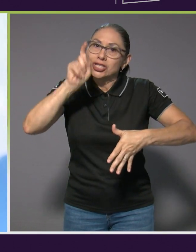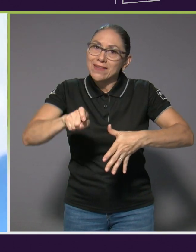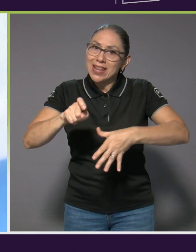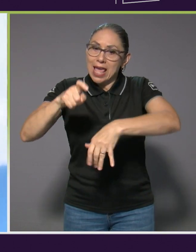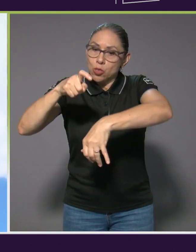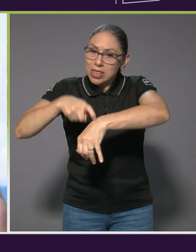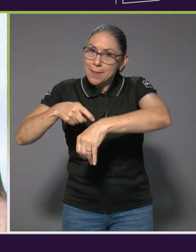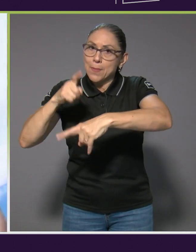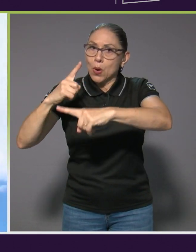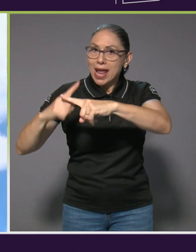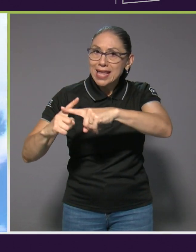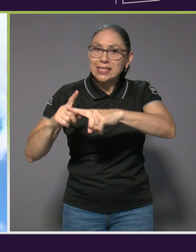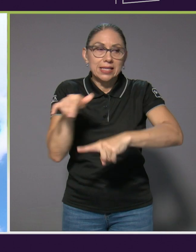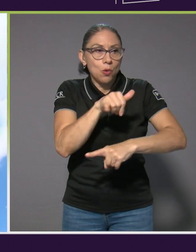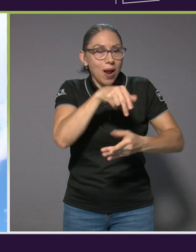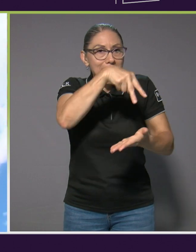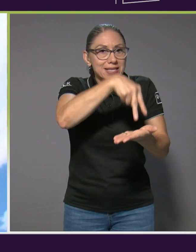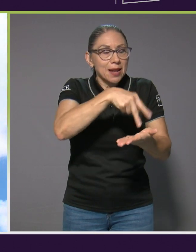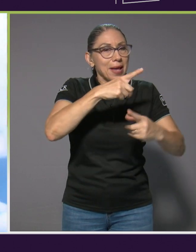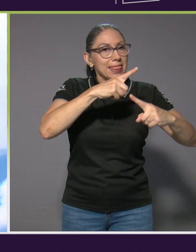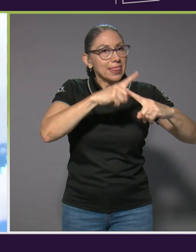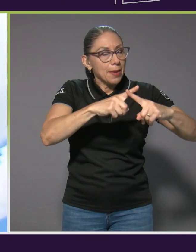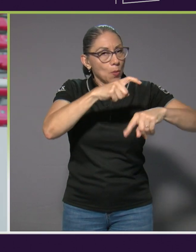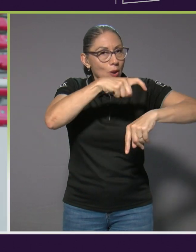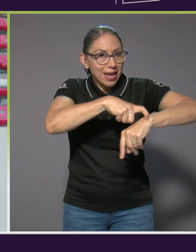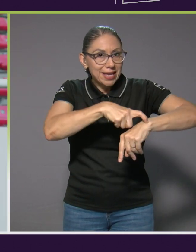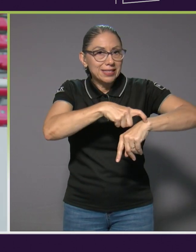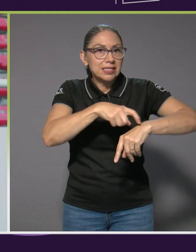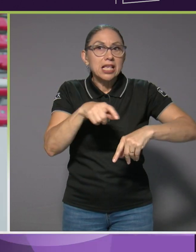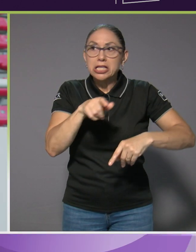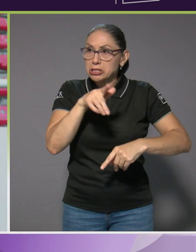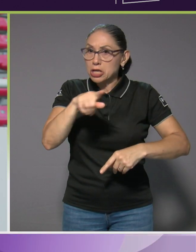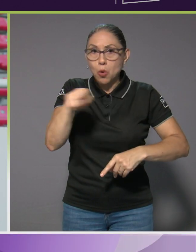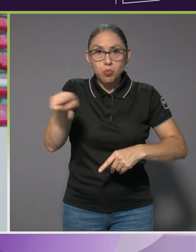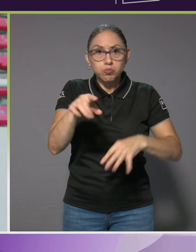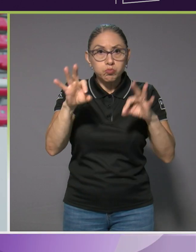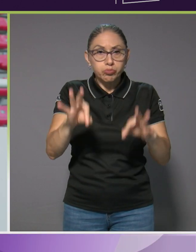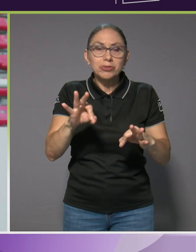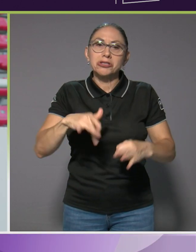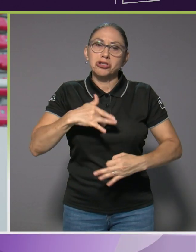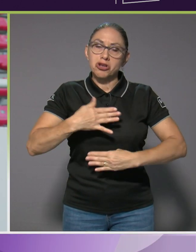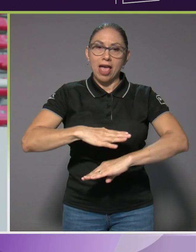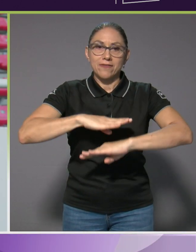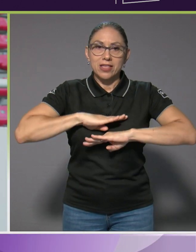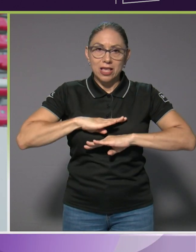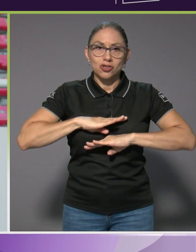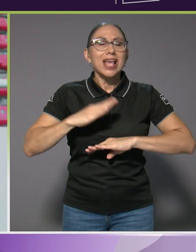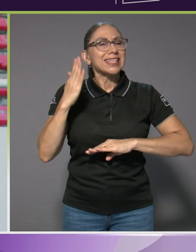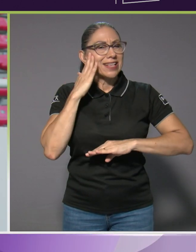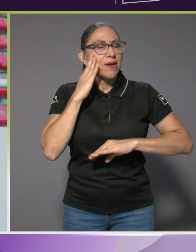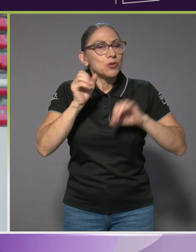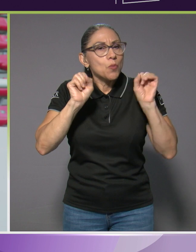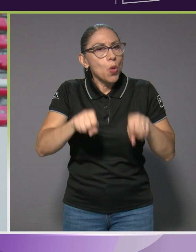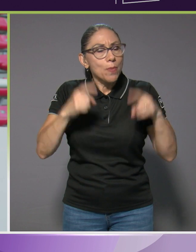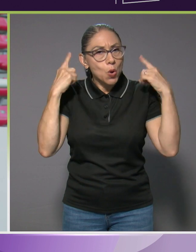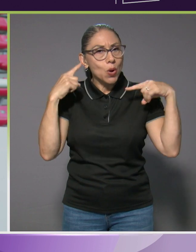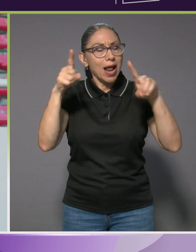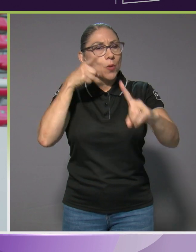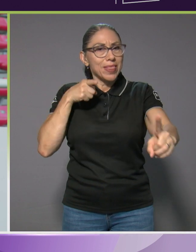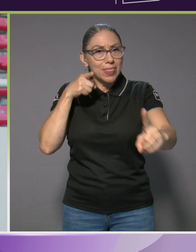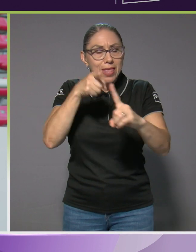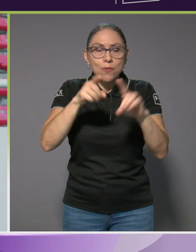Sherman y si la cumplen pues estamos satisfechos y a partir de eso sí sabemos que podríamos cumplir cierto objetivo y cierta posición en la